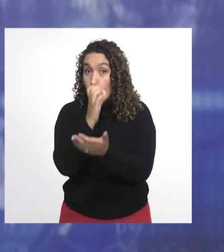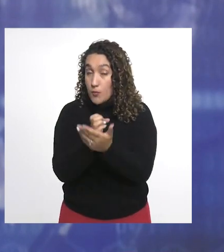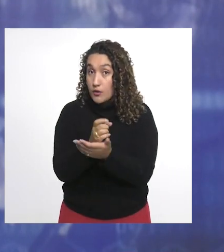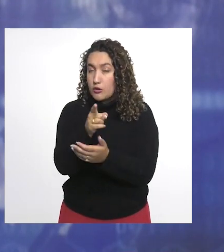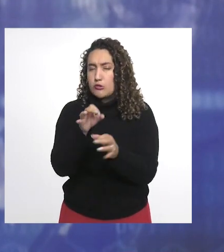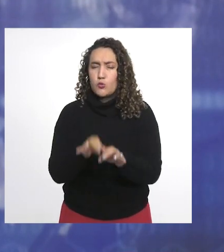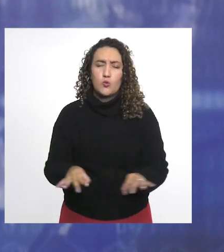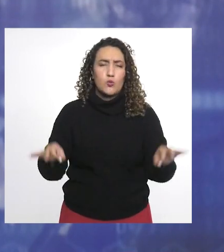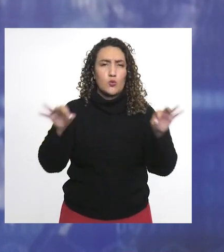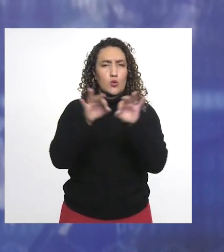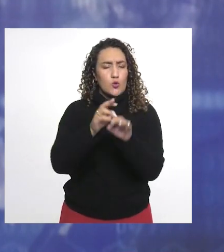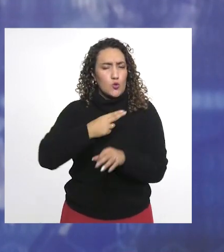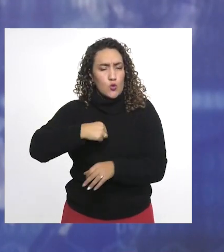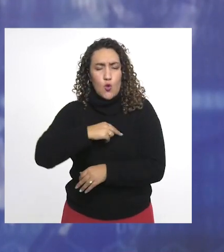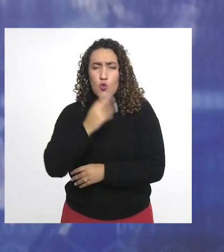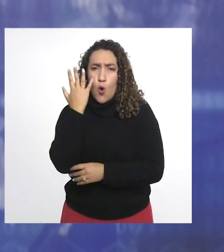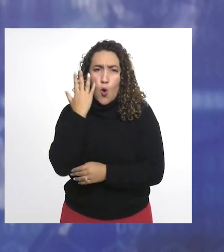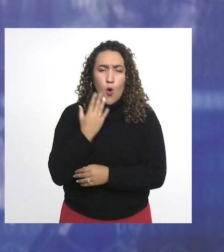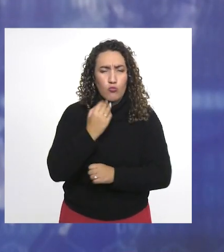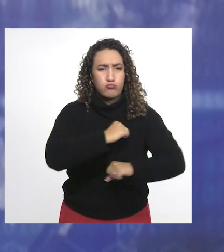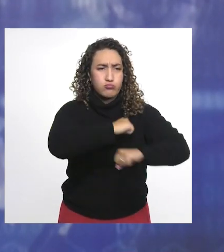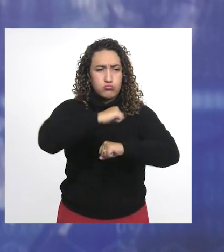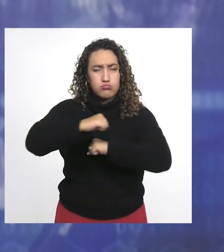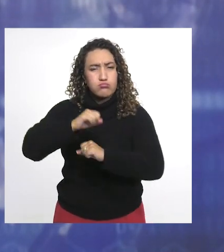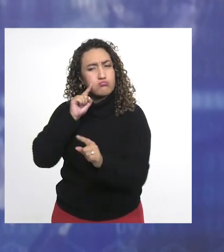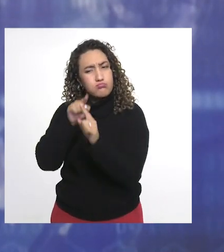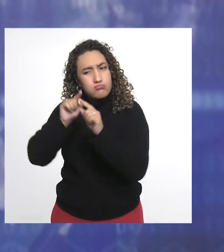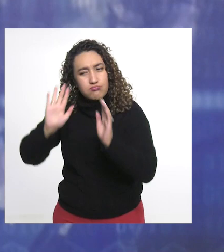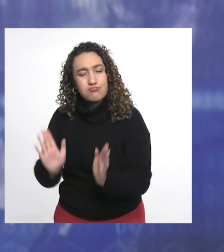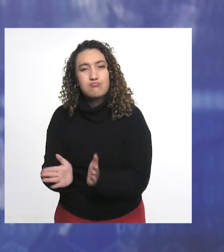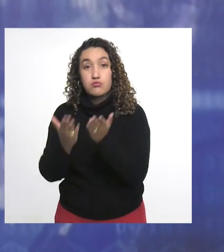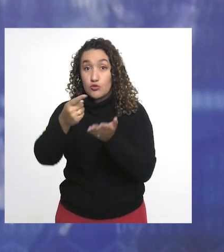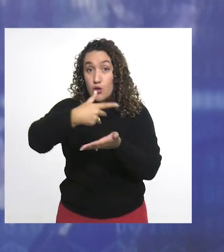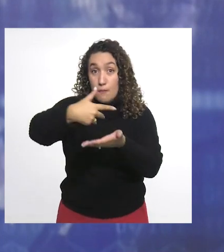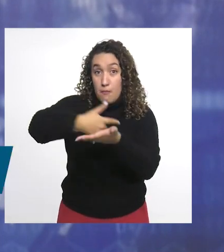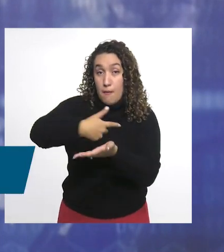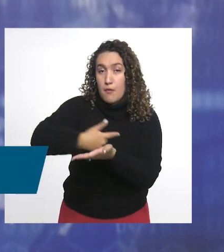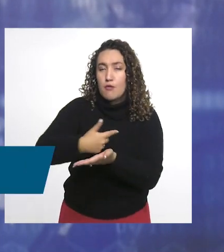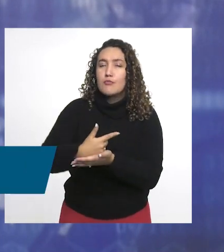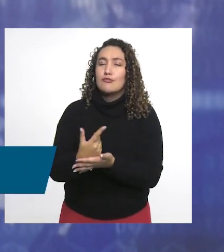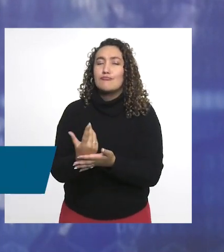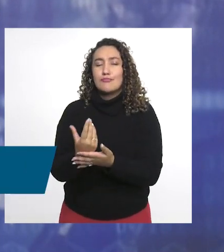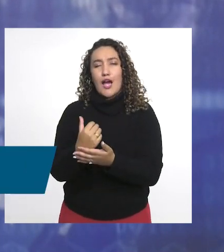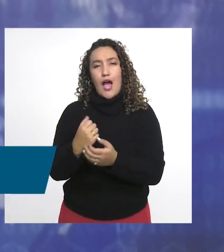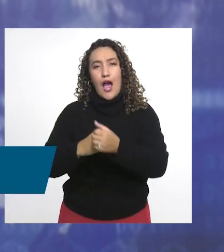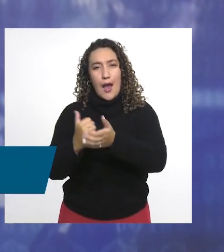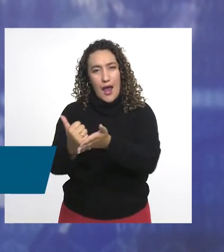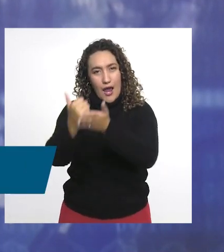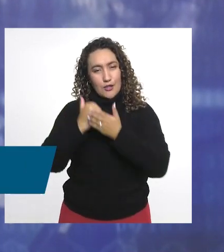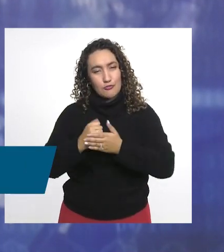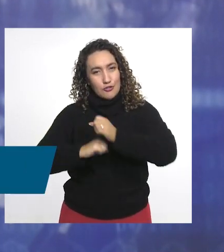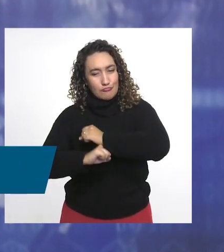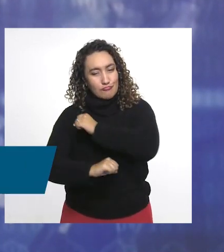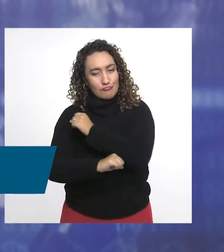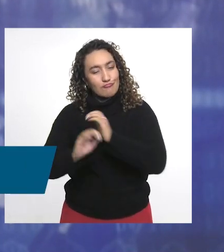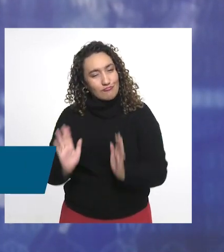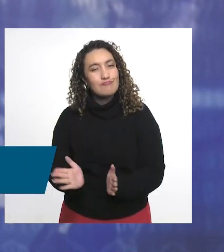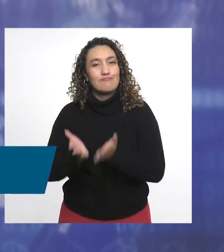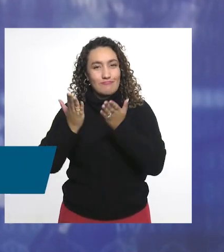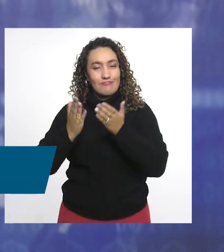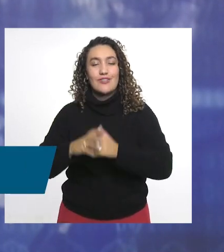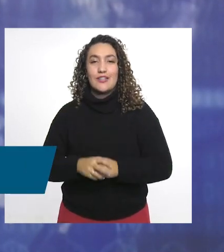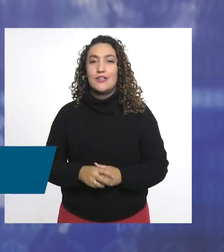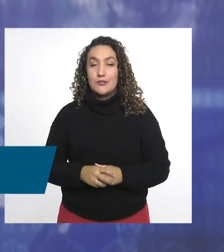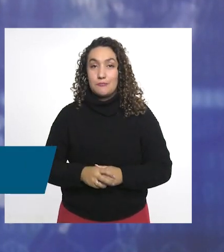comentarios, las sugerencias son muy valiosos para todos nosotros. Siempre estamos buscando formas de mejorar y sus sugerencias nos ayudan a hacerlo.